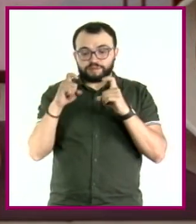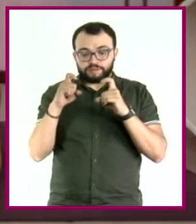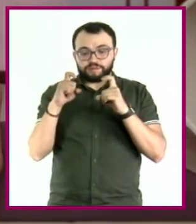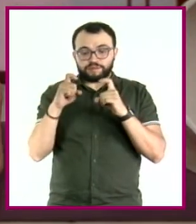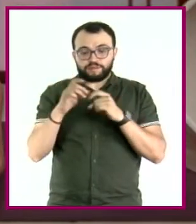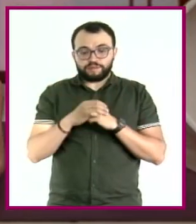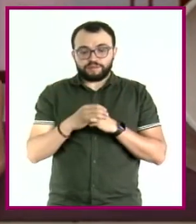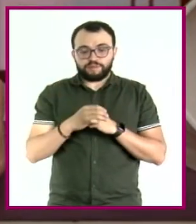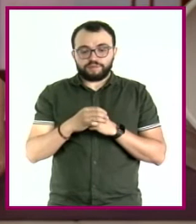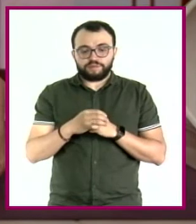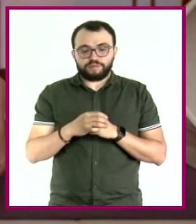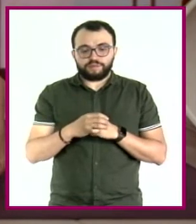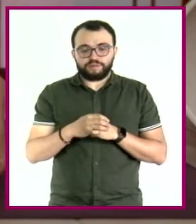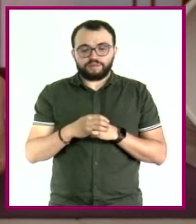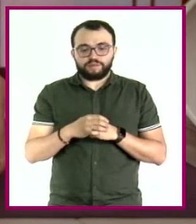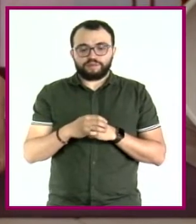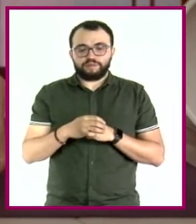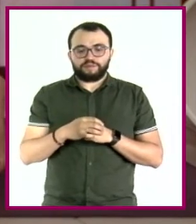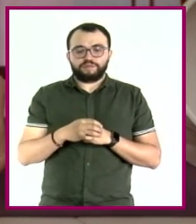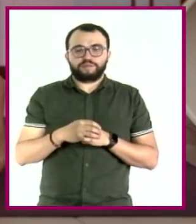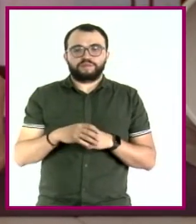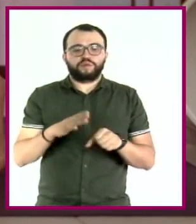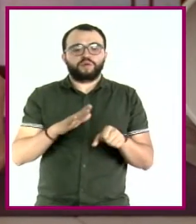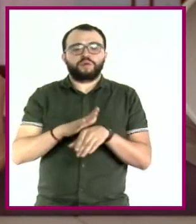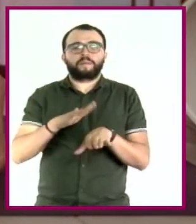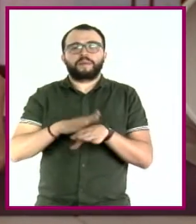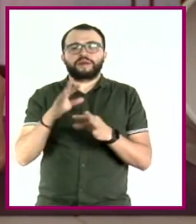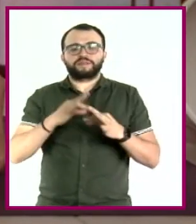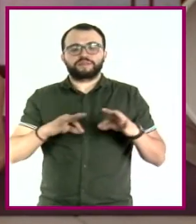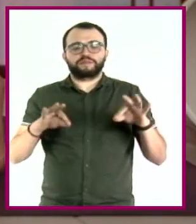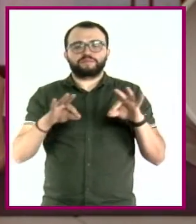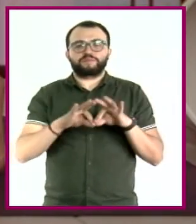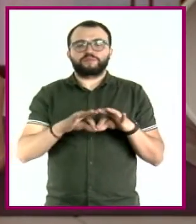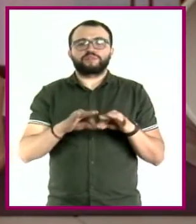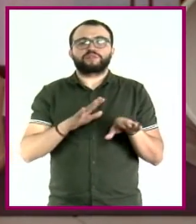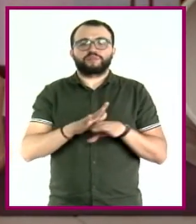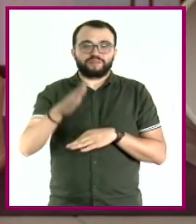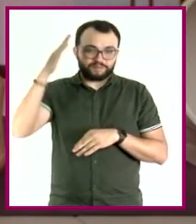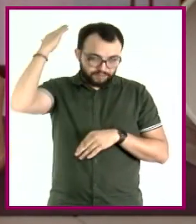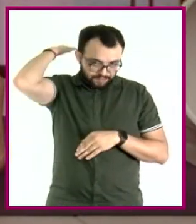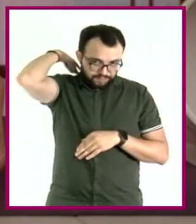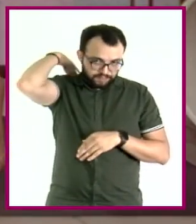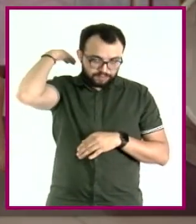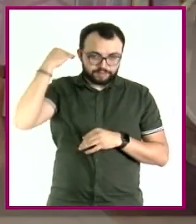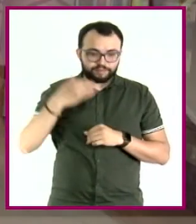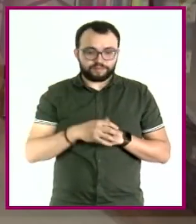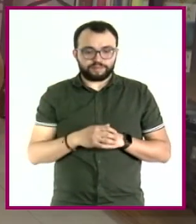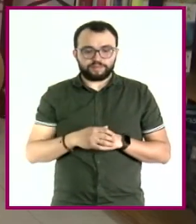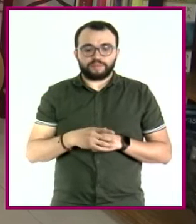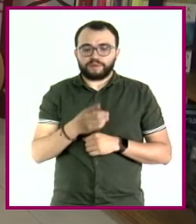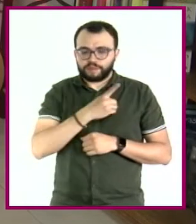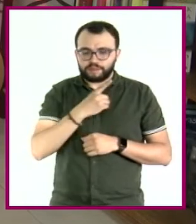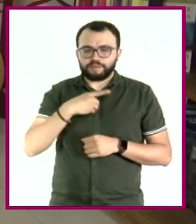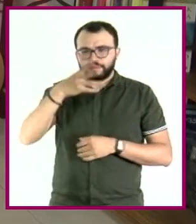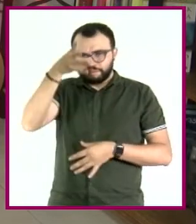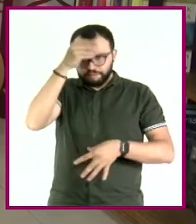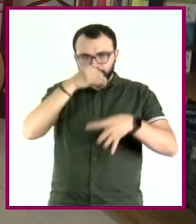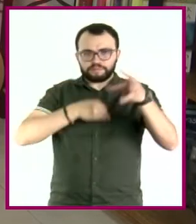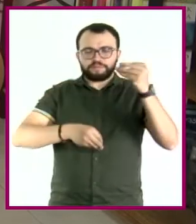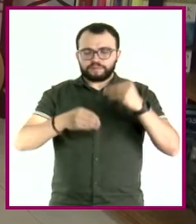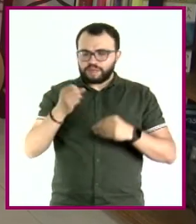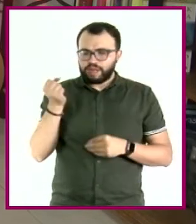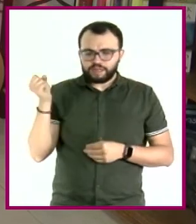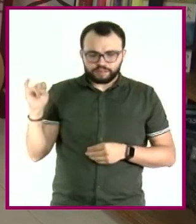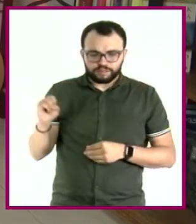piernas no me dan para ir estiradas. Lo más importante siempre en yoga va a ser la espalda. Entonces, puedes practicar así tu perro abajo